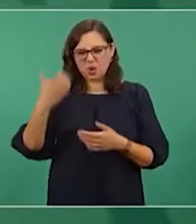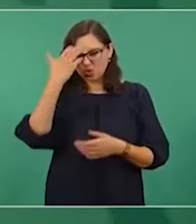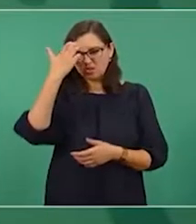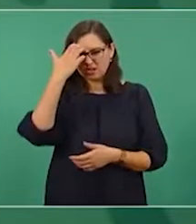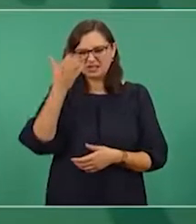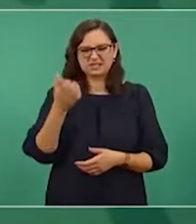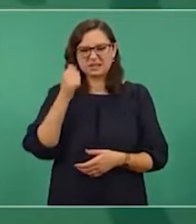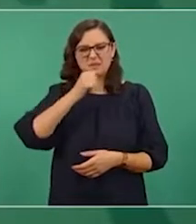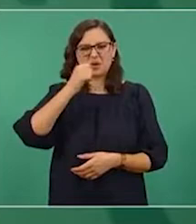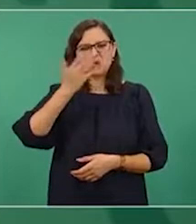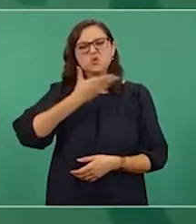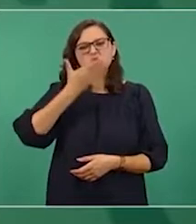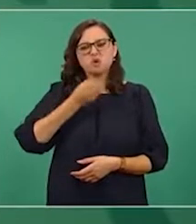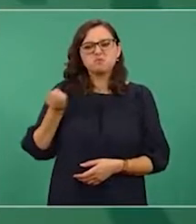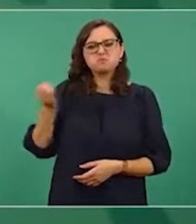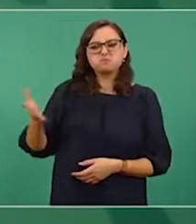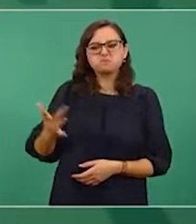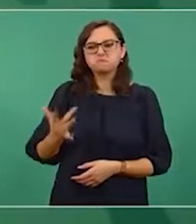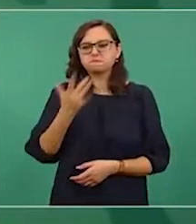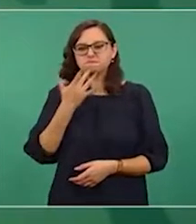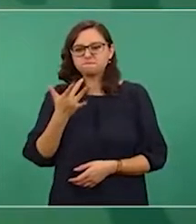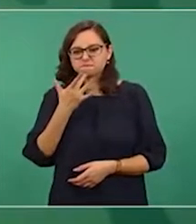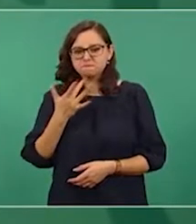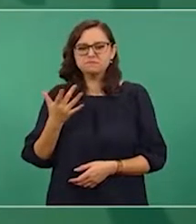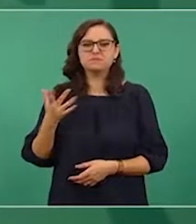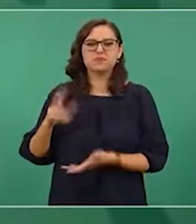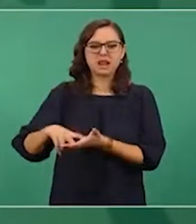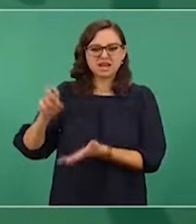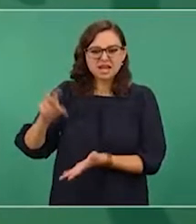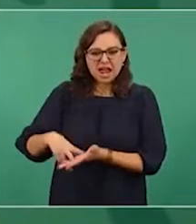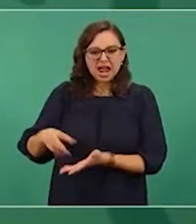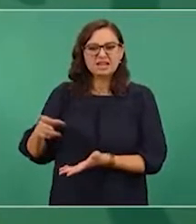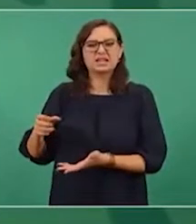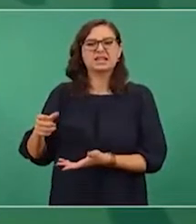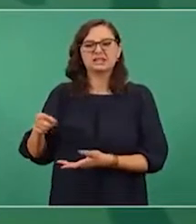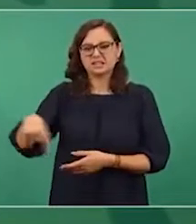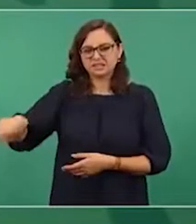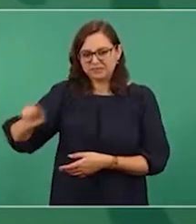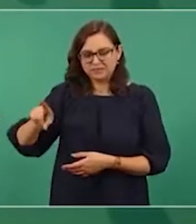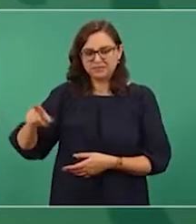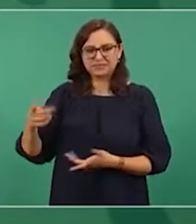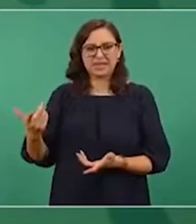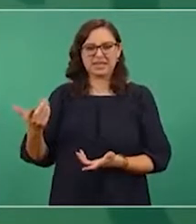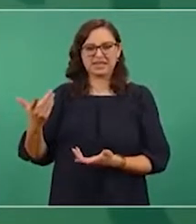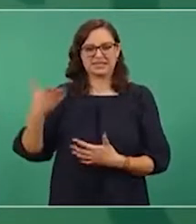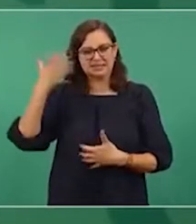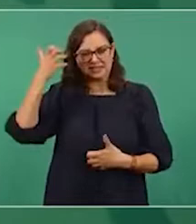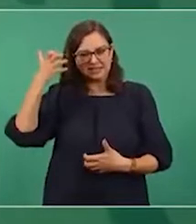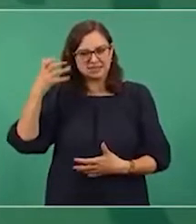la chancla, la changa,